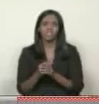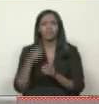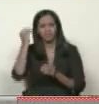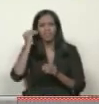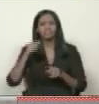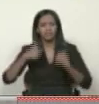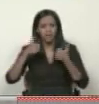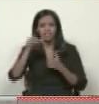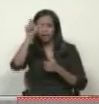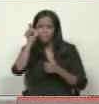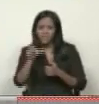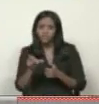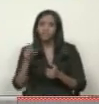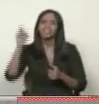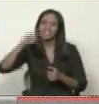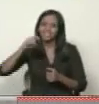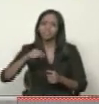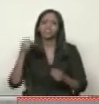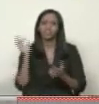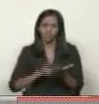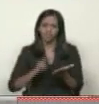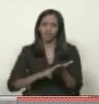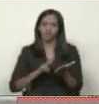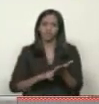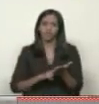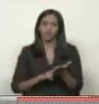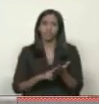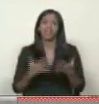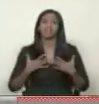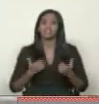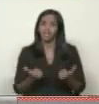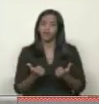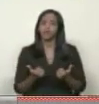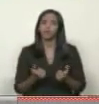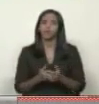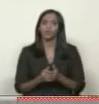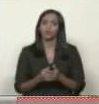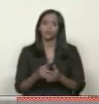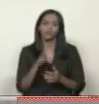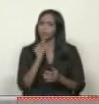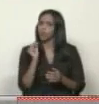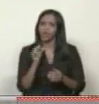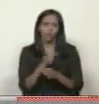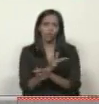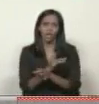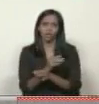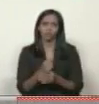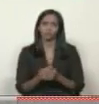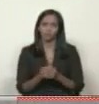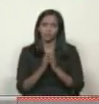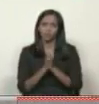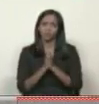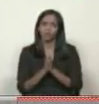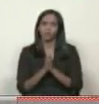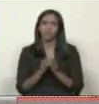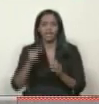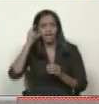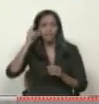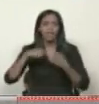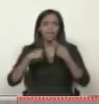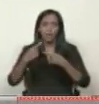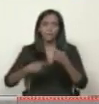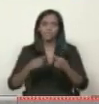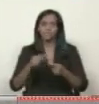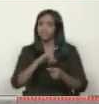esas personas que realmente lo necesitan. La salud no espera, señores. Y en la enfermedad del cáncer, cada día que pasa, si no